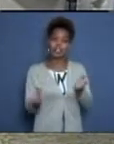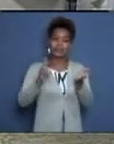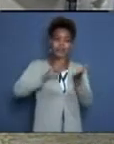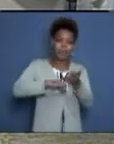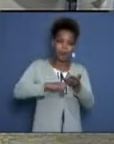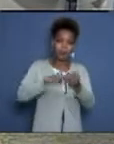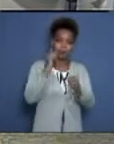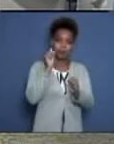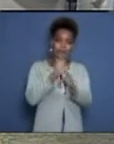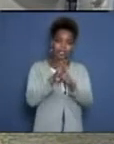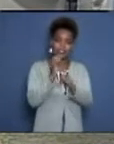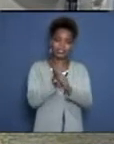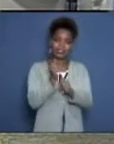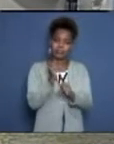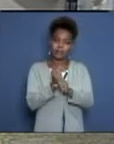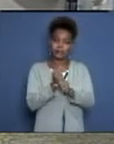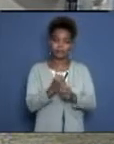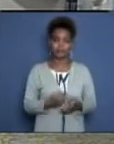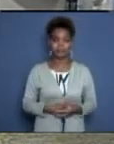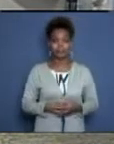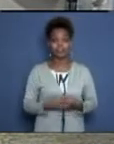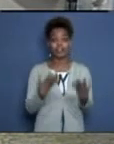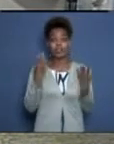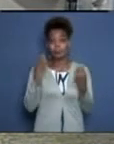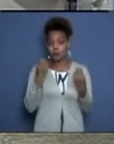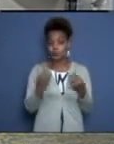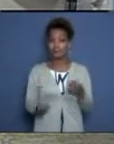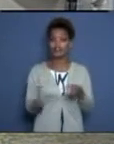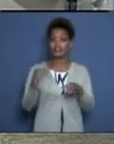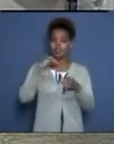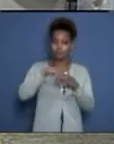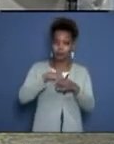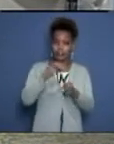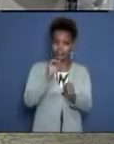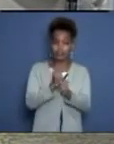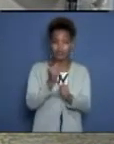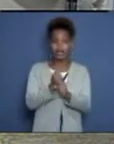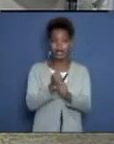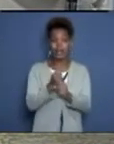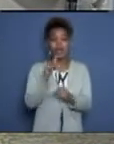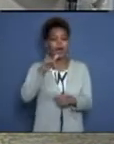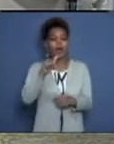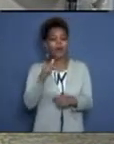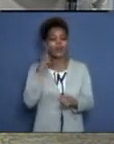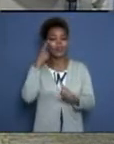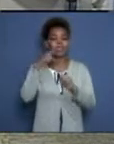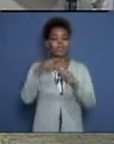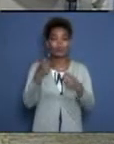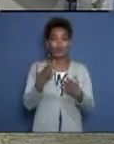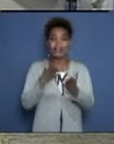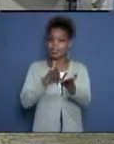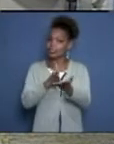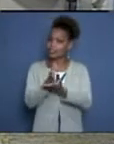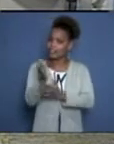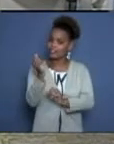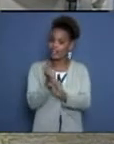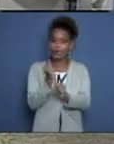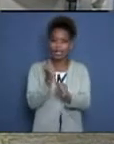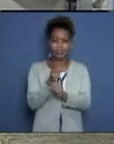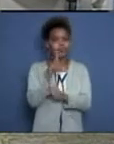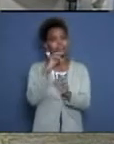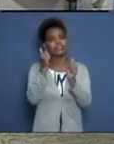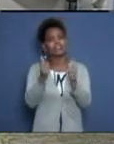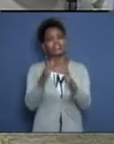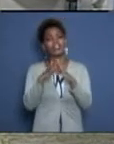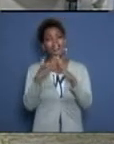incorporado mucho. Eso es importante. Se han incorporado mucho y ya más a veces a seguir trabajando y a seguir incorporándose. Que no se queden en su casa.